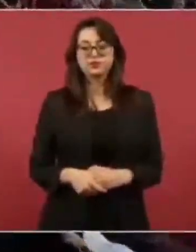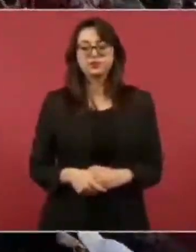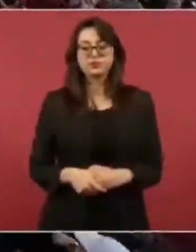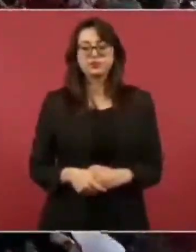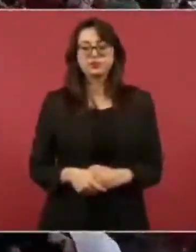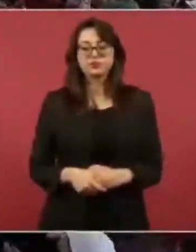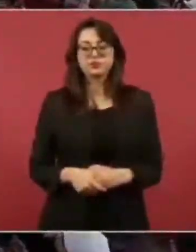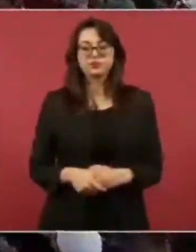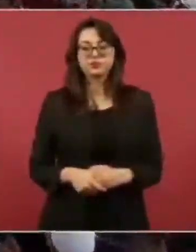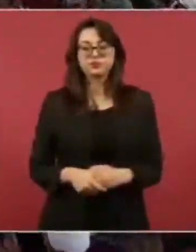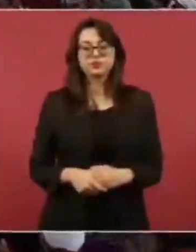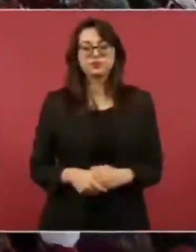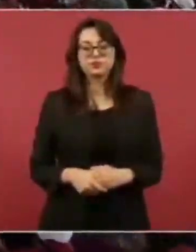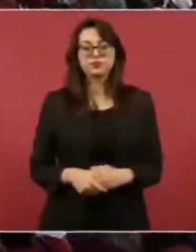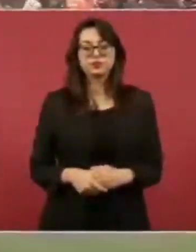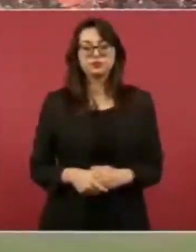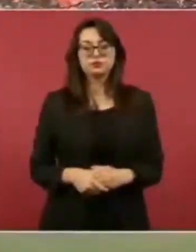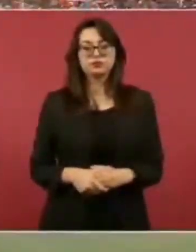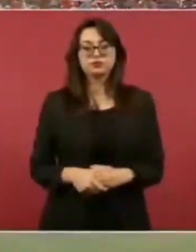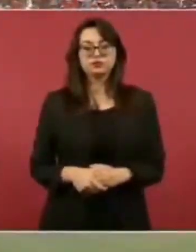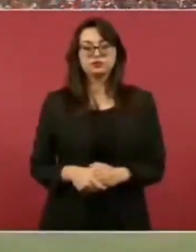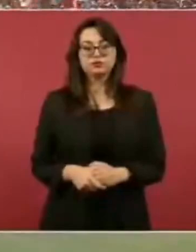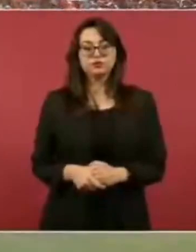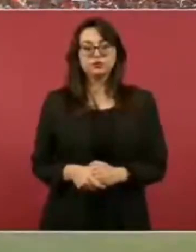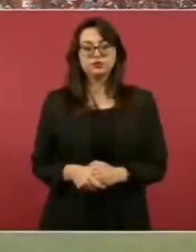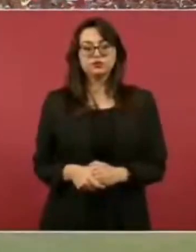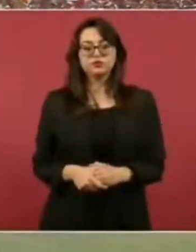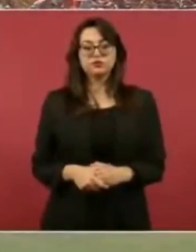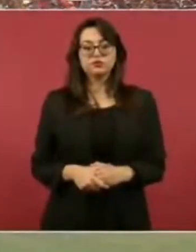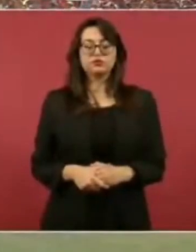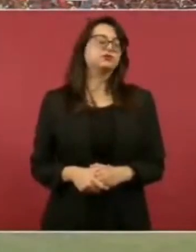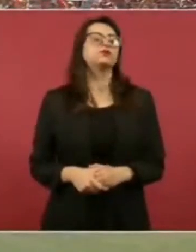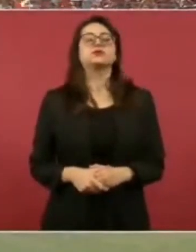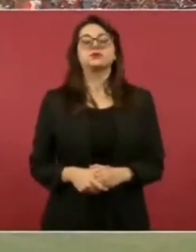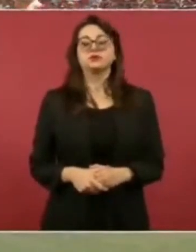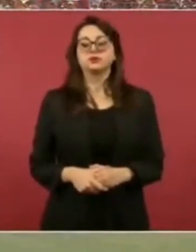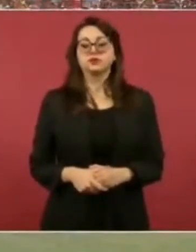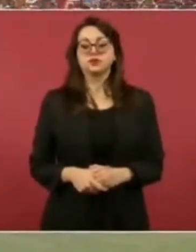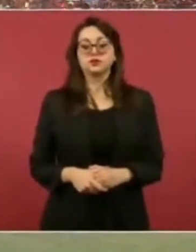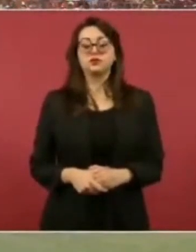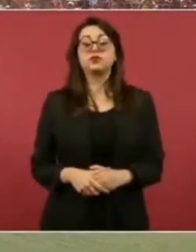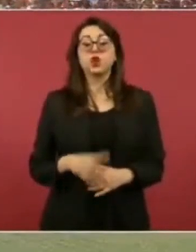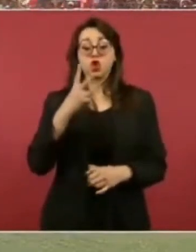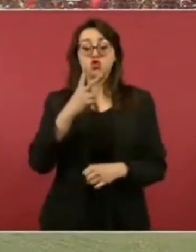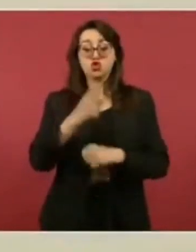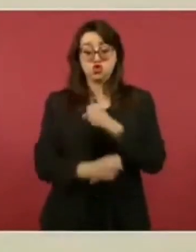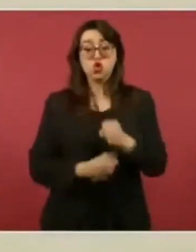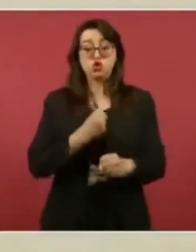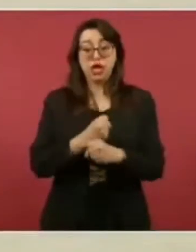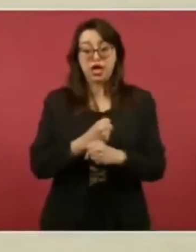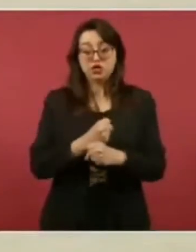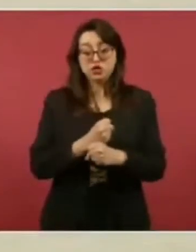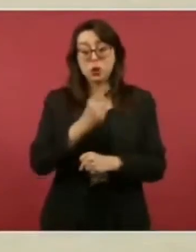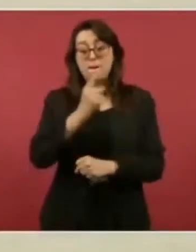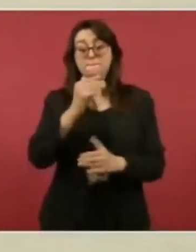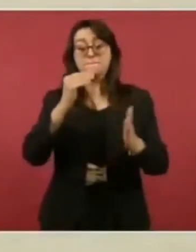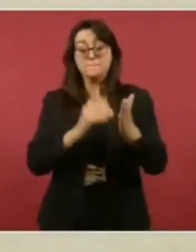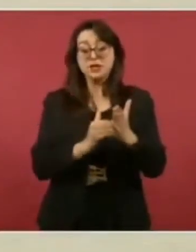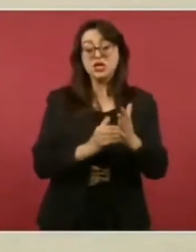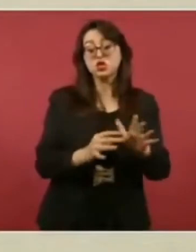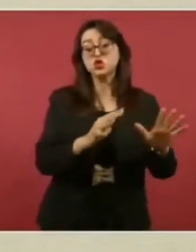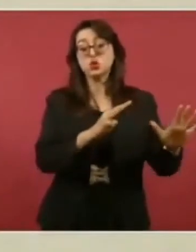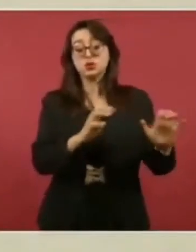En 1940 toda